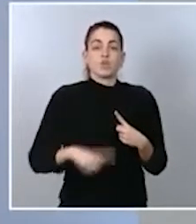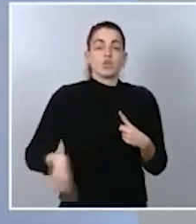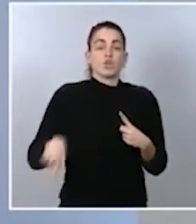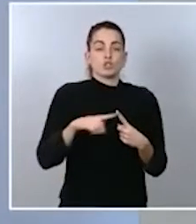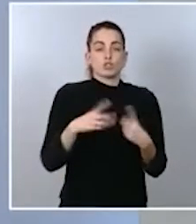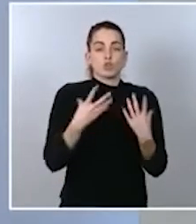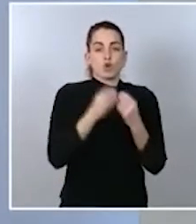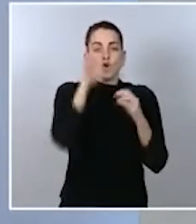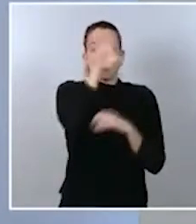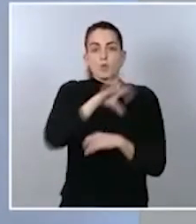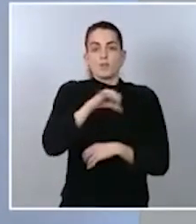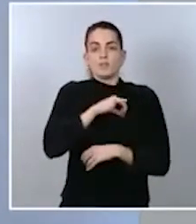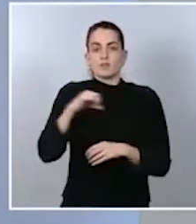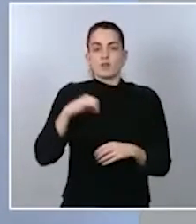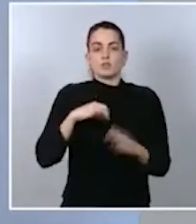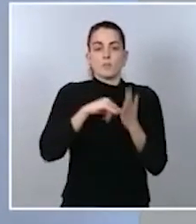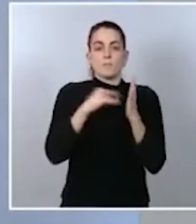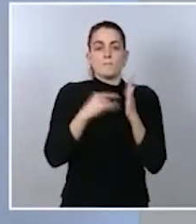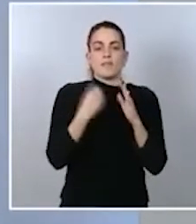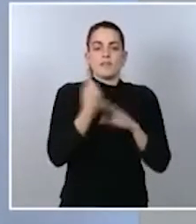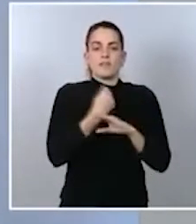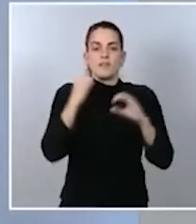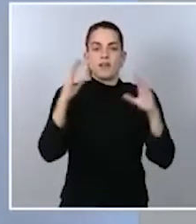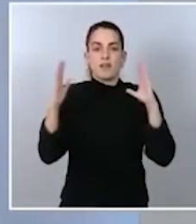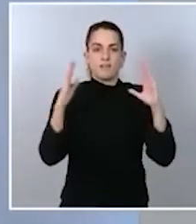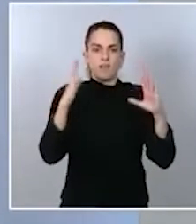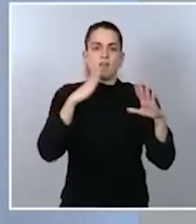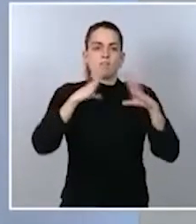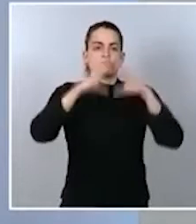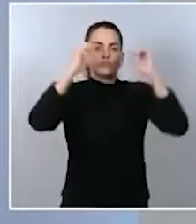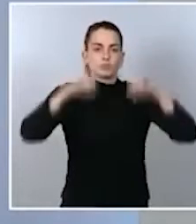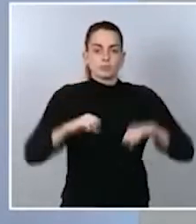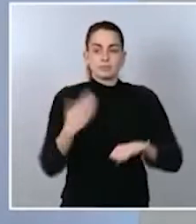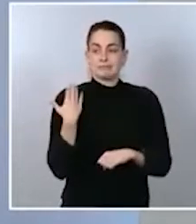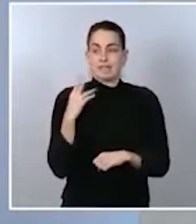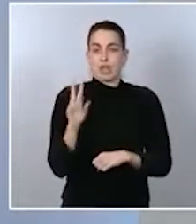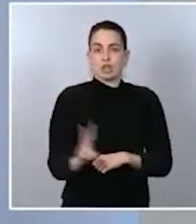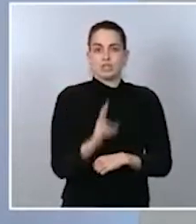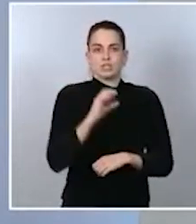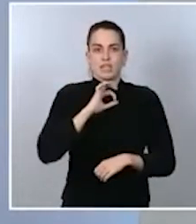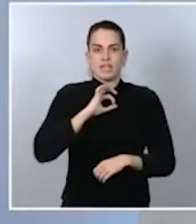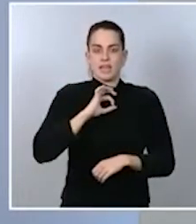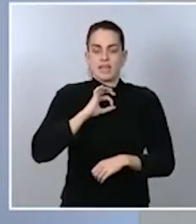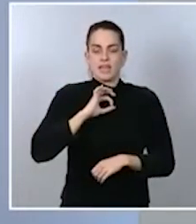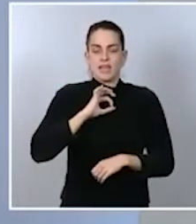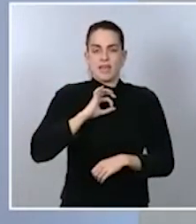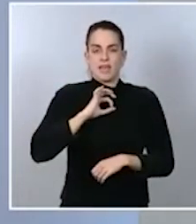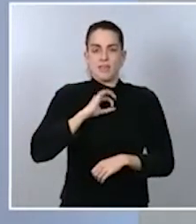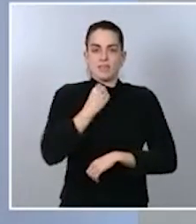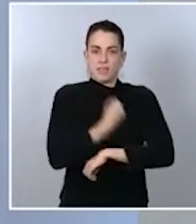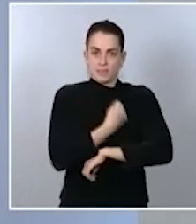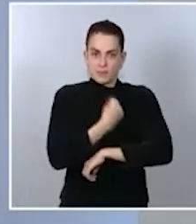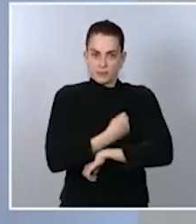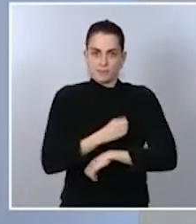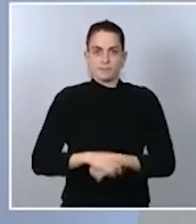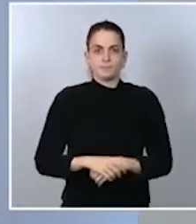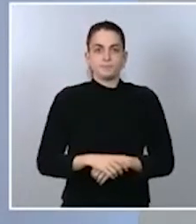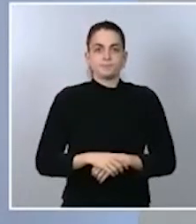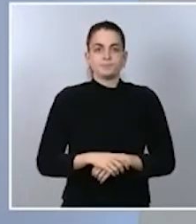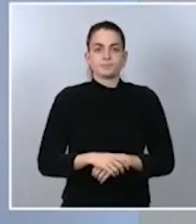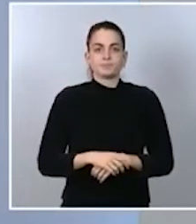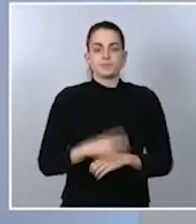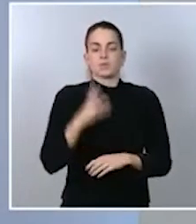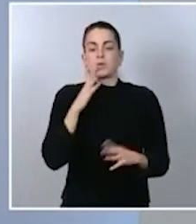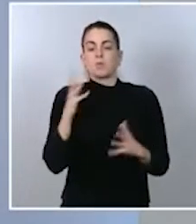autónomas un plan de Navidad, el 2 de diciembre, que fue revisado al alza en